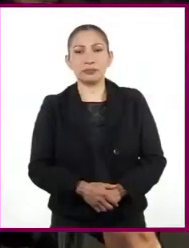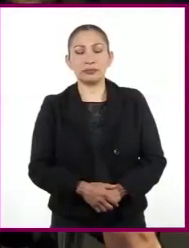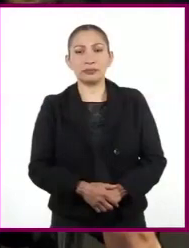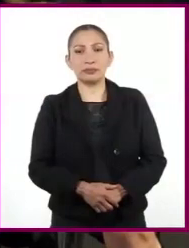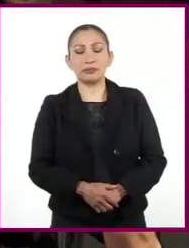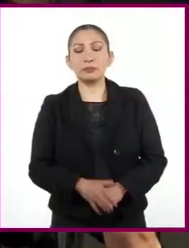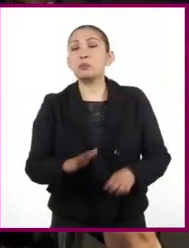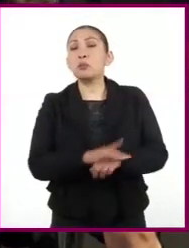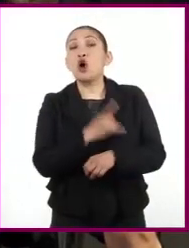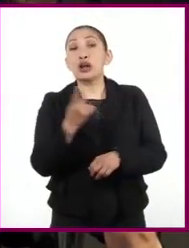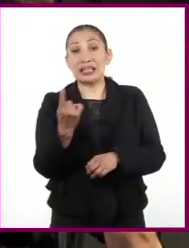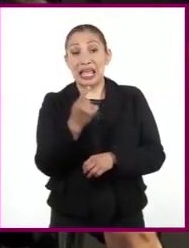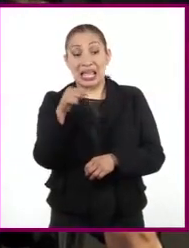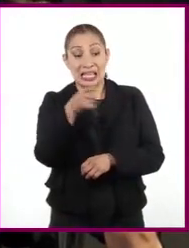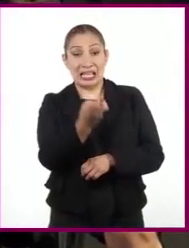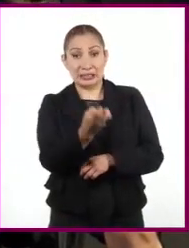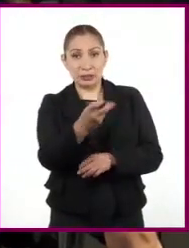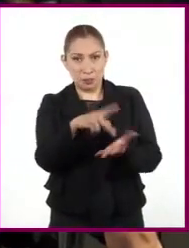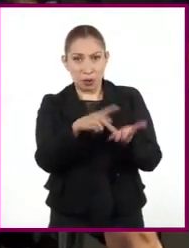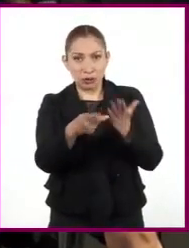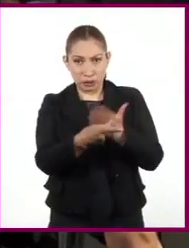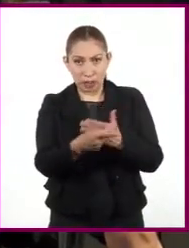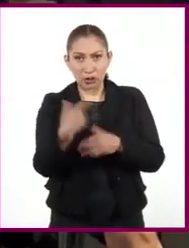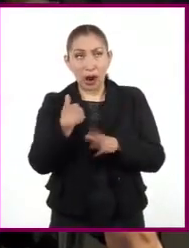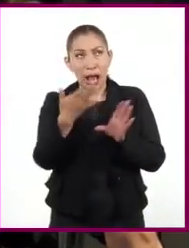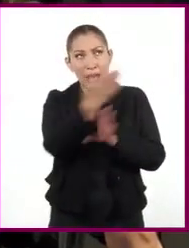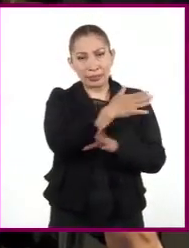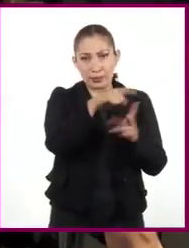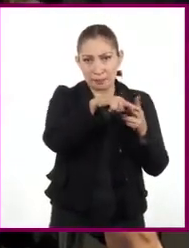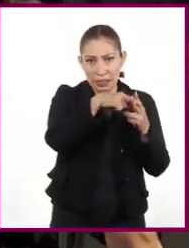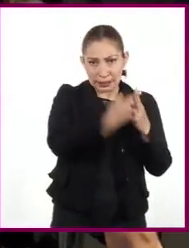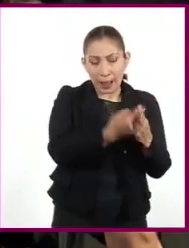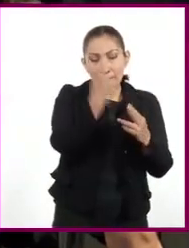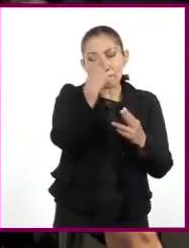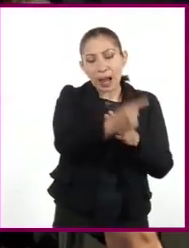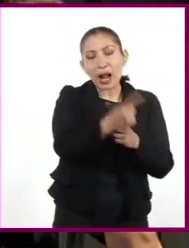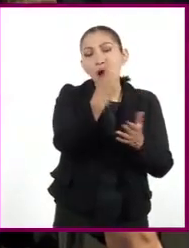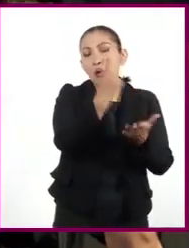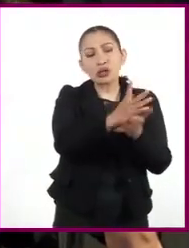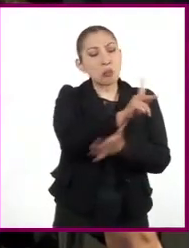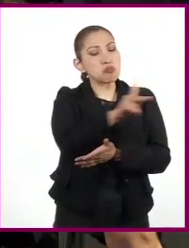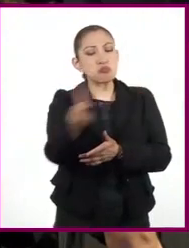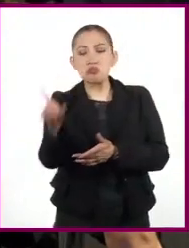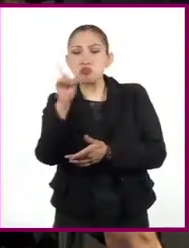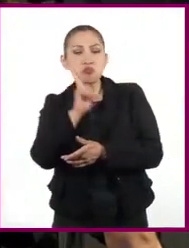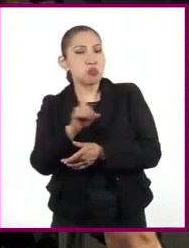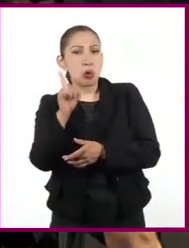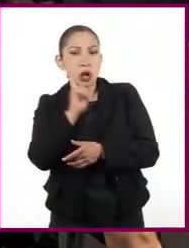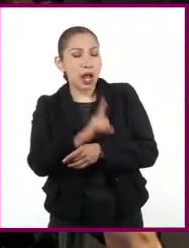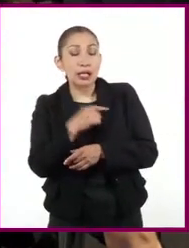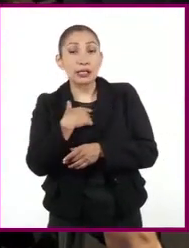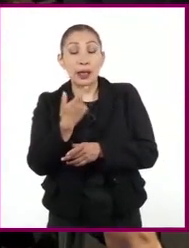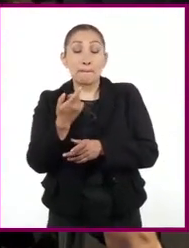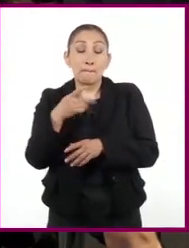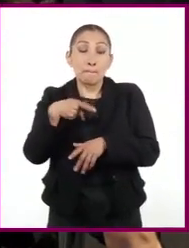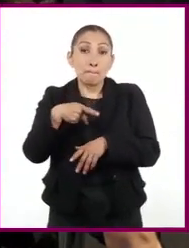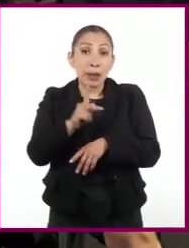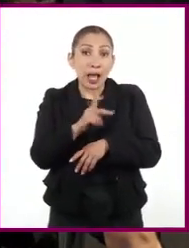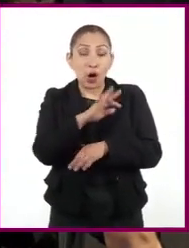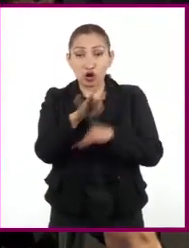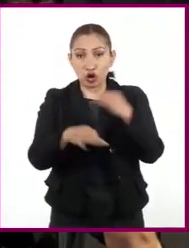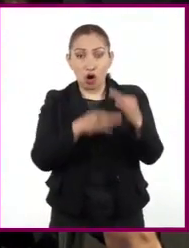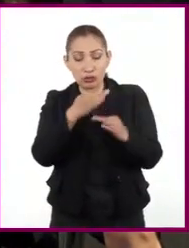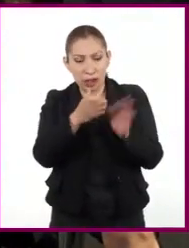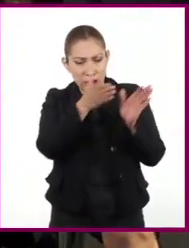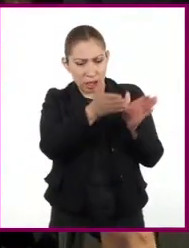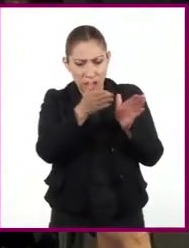Sobre todo porque realmente en este proyecto estaba, en un principio, estaba concebido para estar solamente mujeres. Y casi dentro